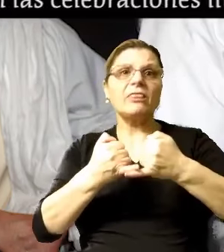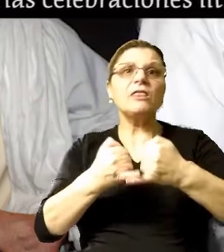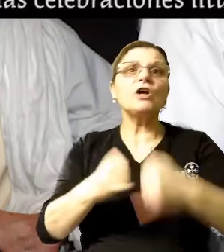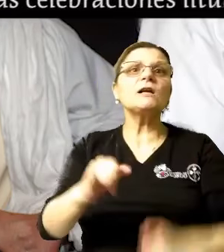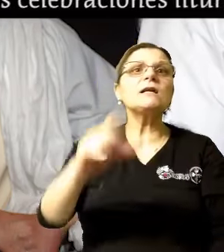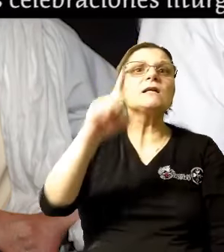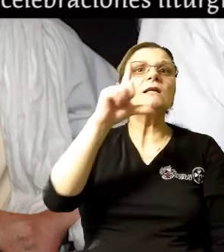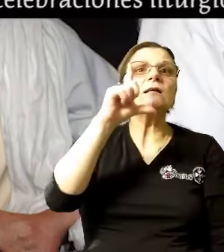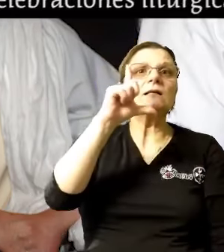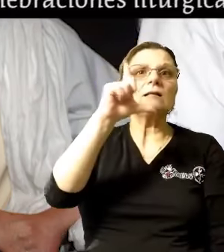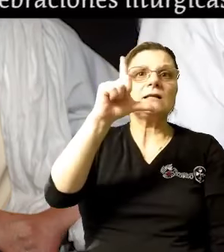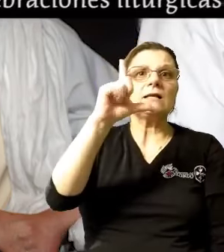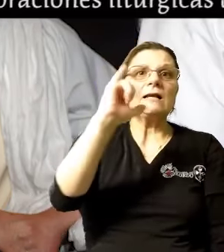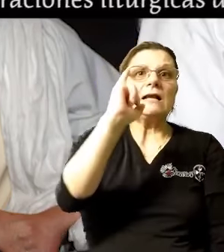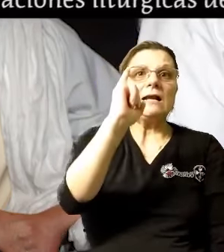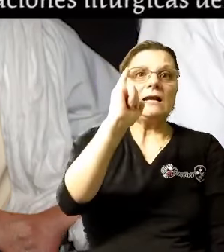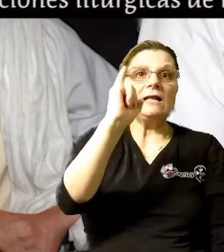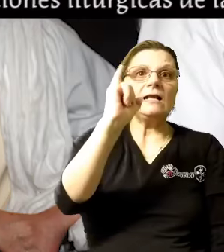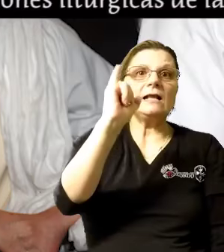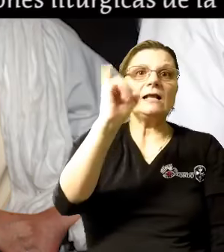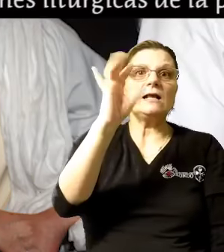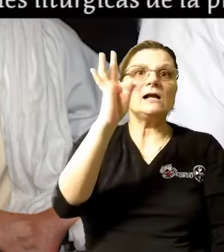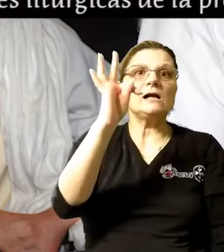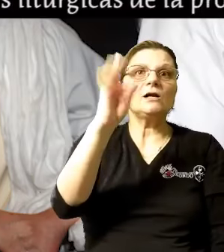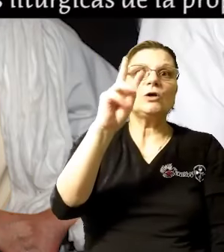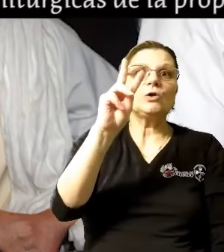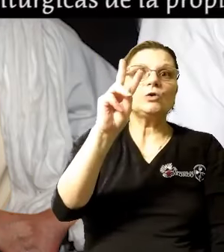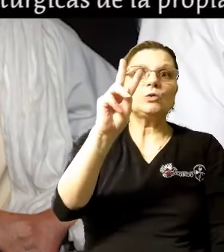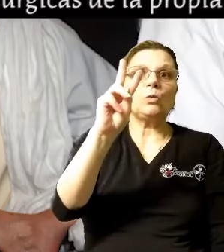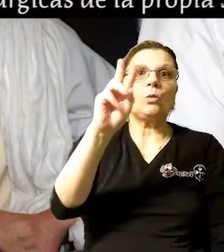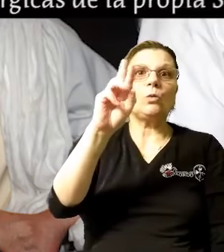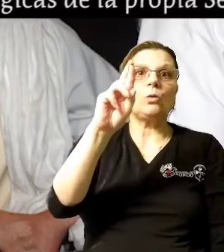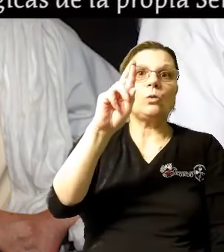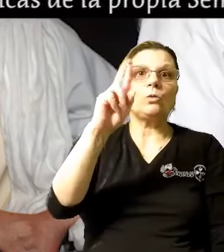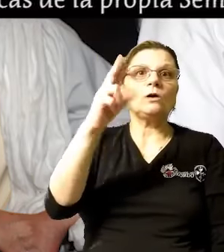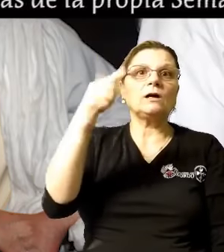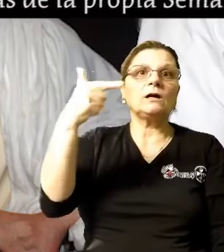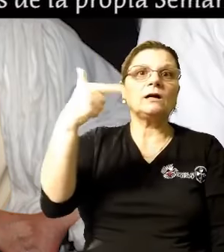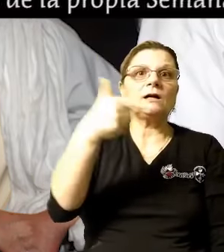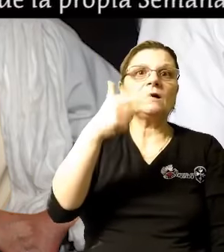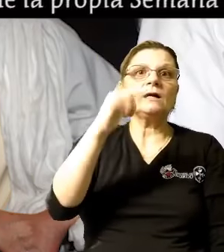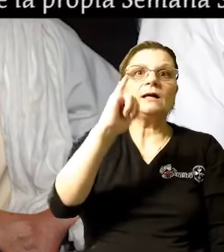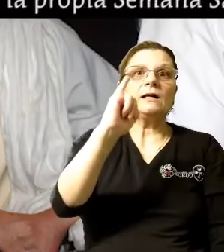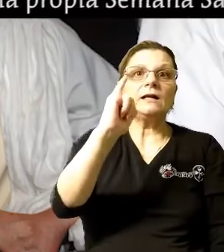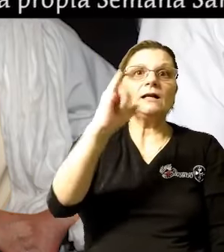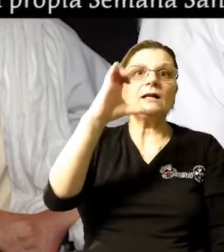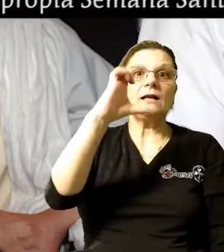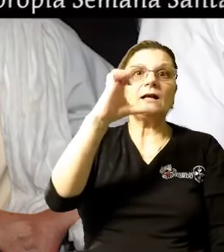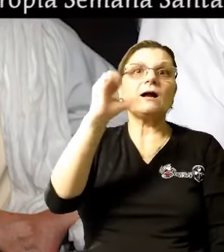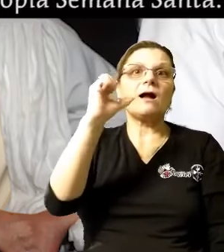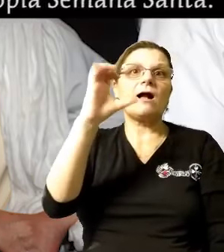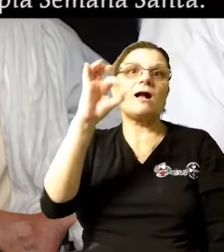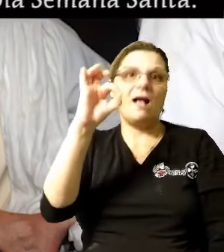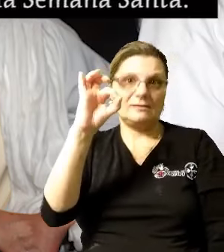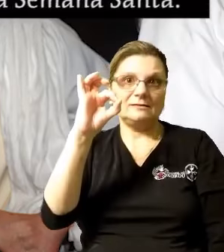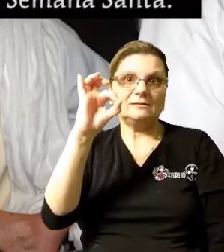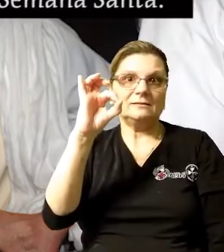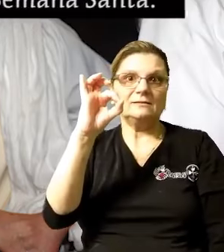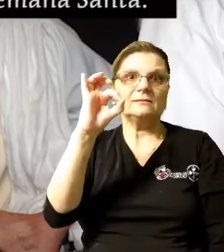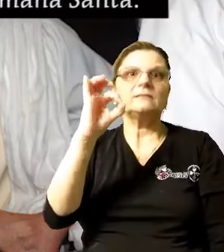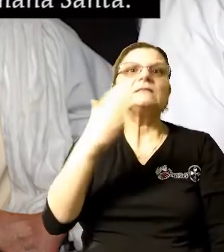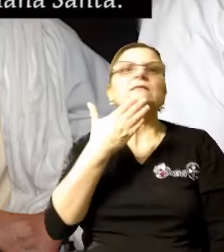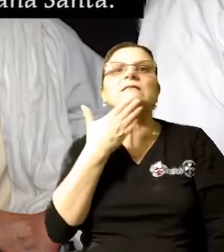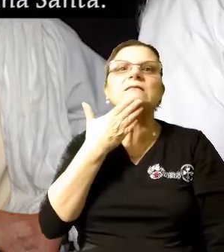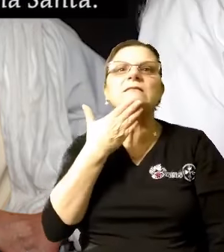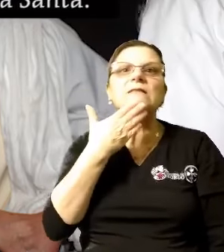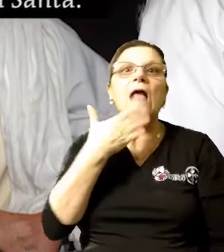endrán las celebraciones litúrg